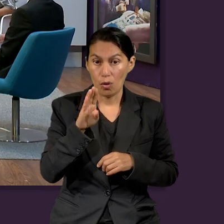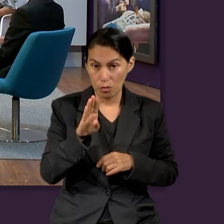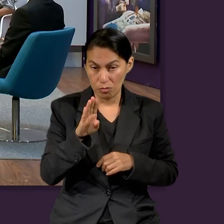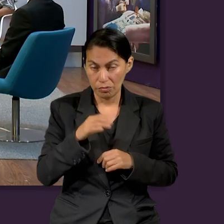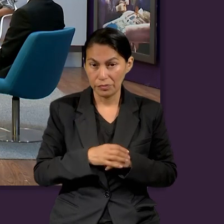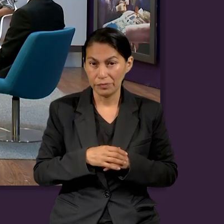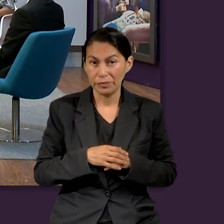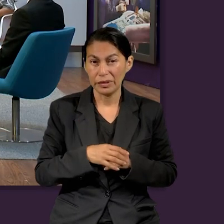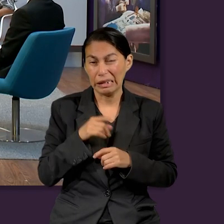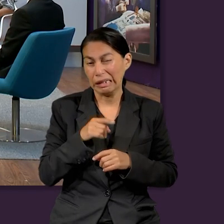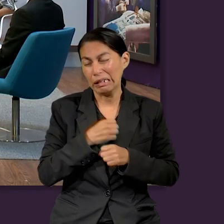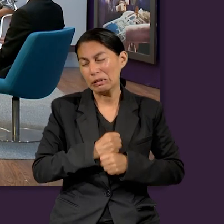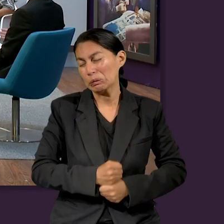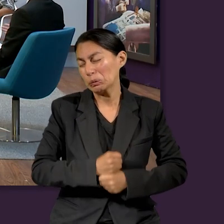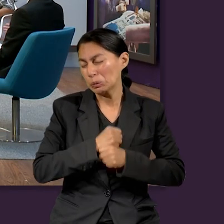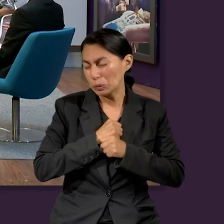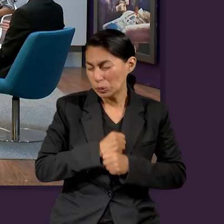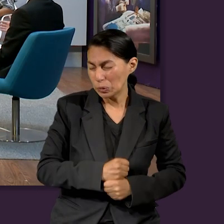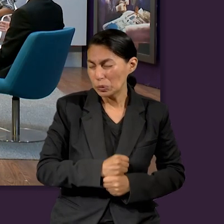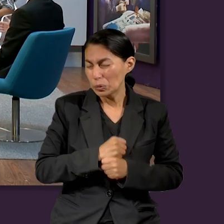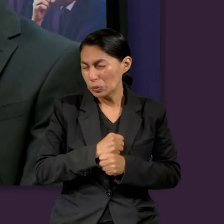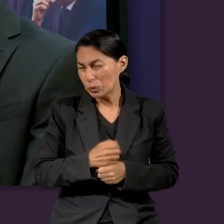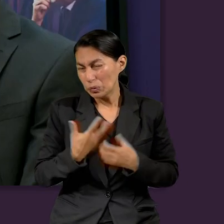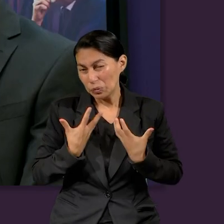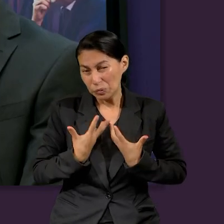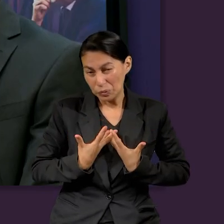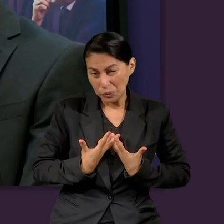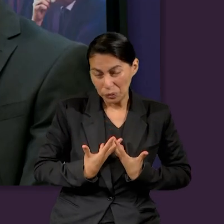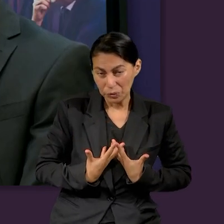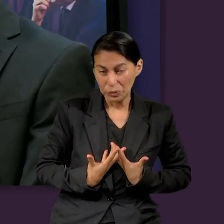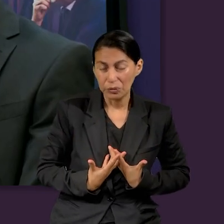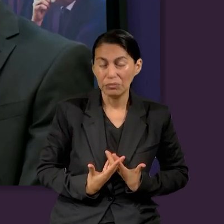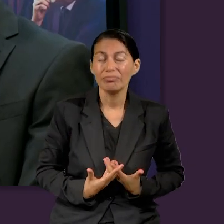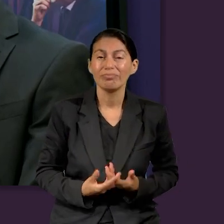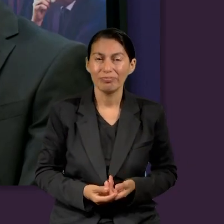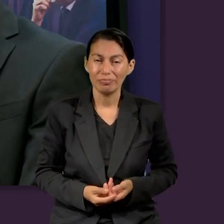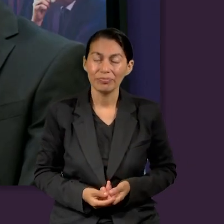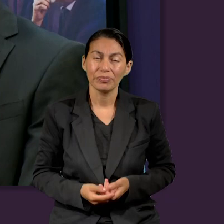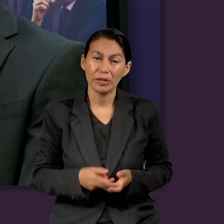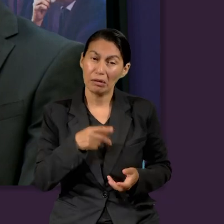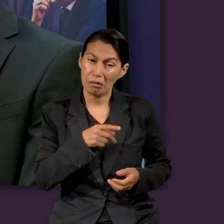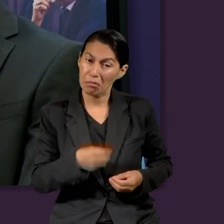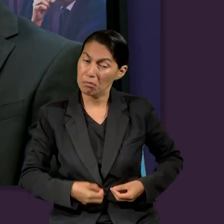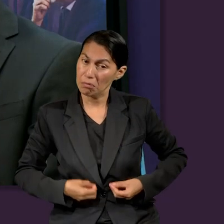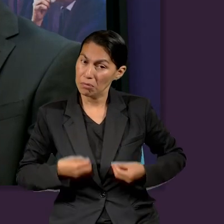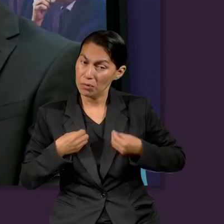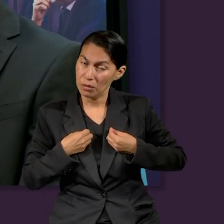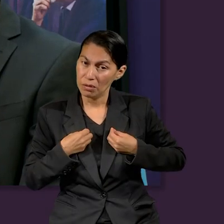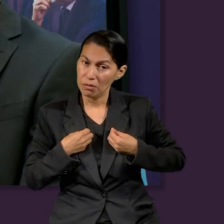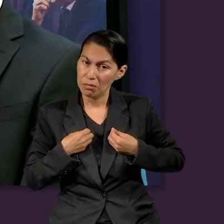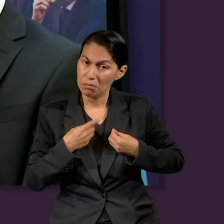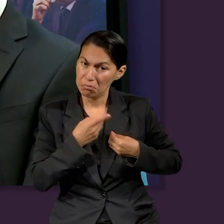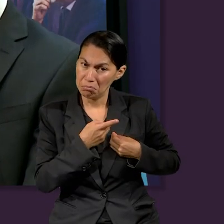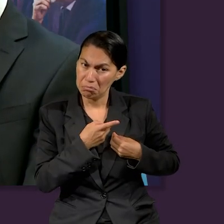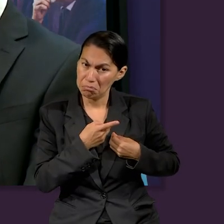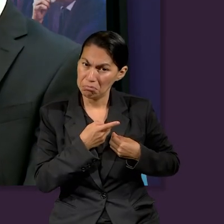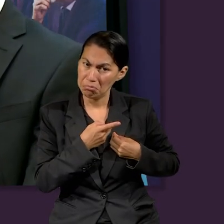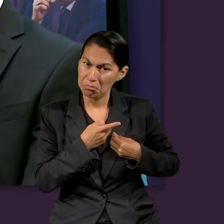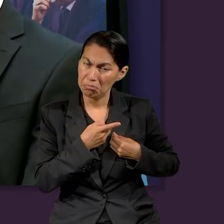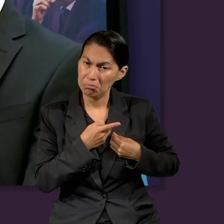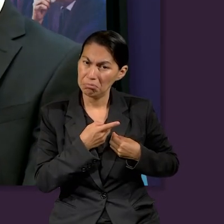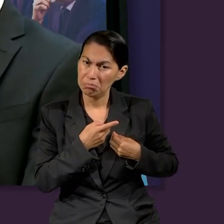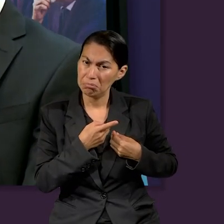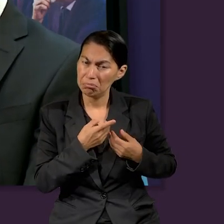sufrió mucho durante su vida y vemos durante la narrativa de la vida de Job